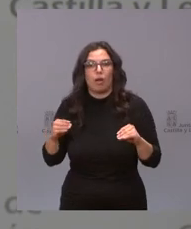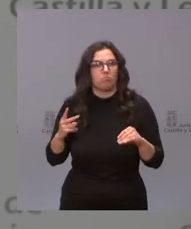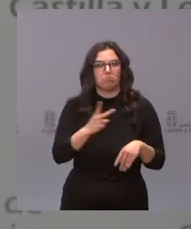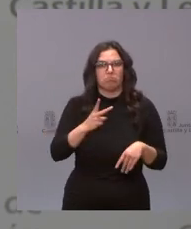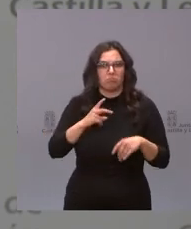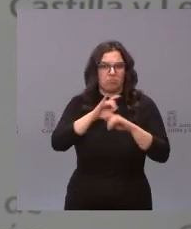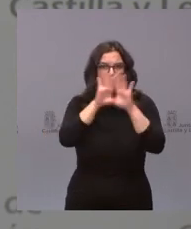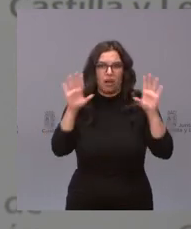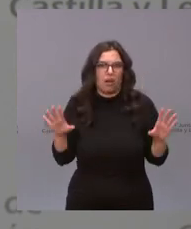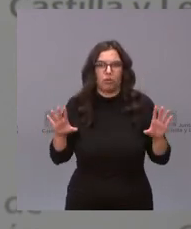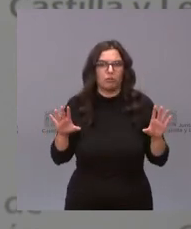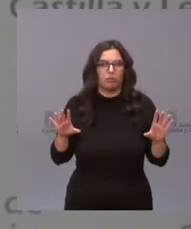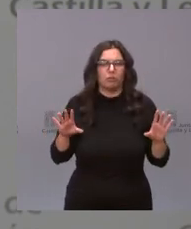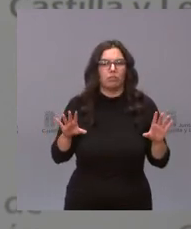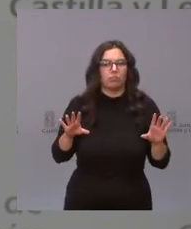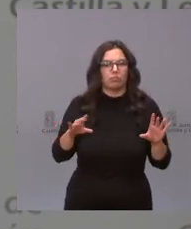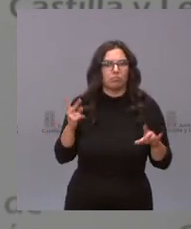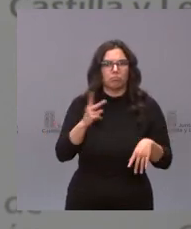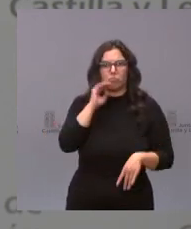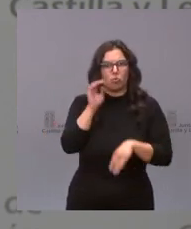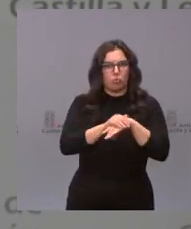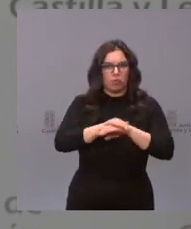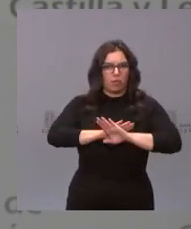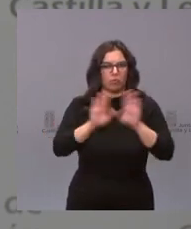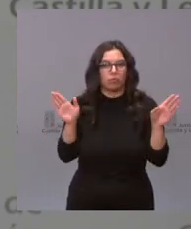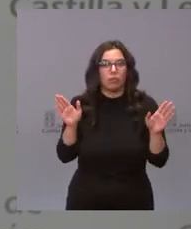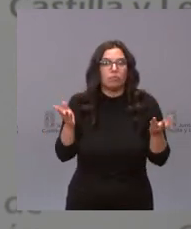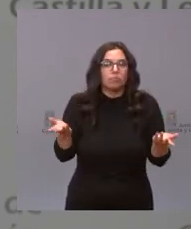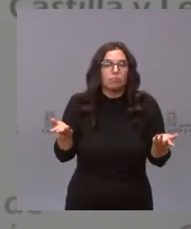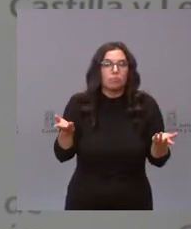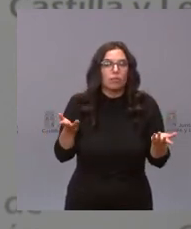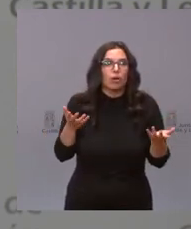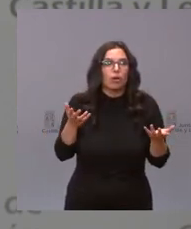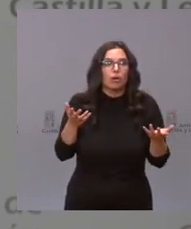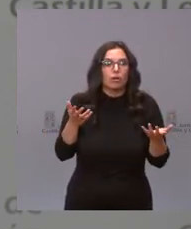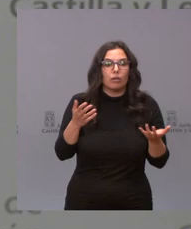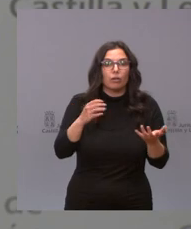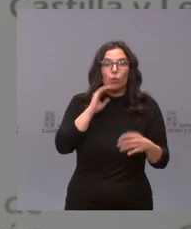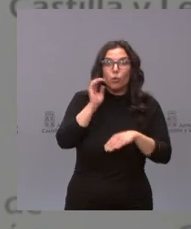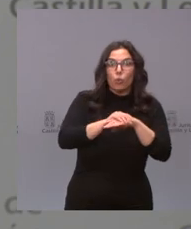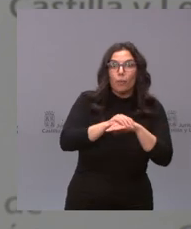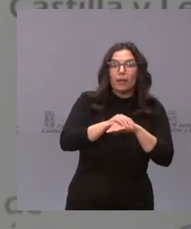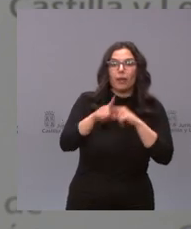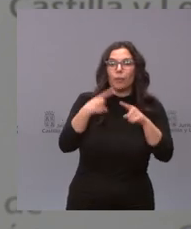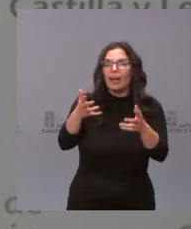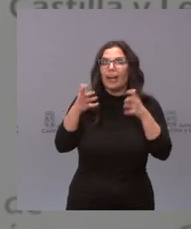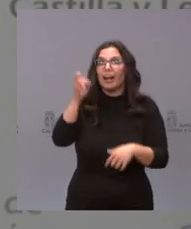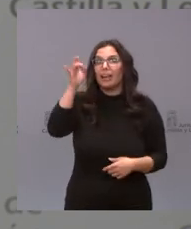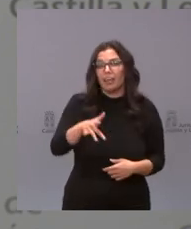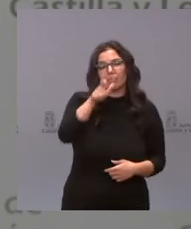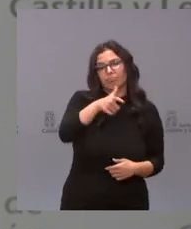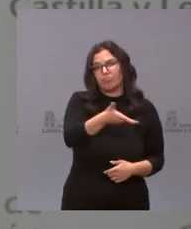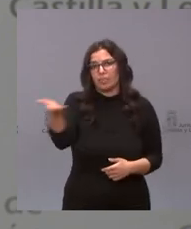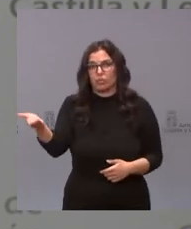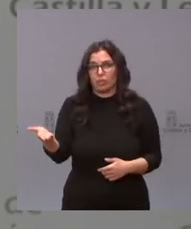claro muy leal hemos cumplido la palabra dada y ya le digo que los que se benefician de que se cumpla la palabra y que haya confianza pues son los